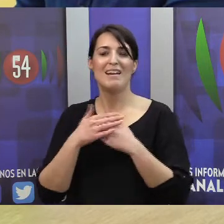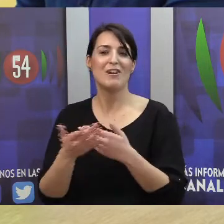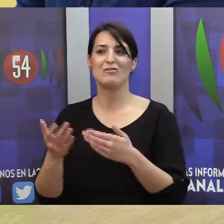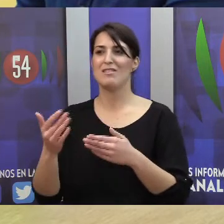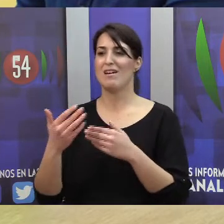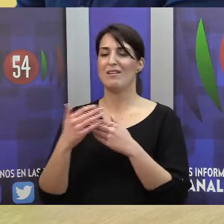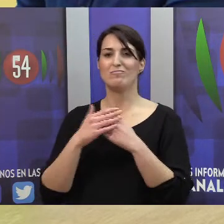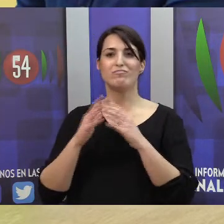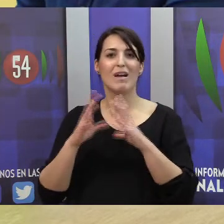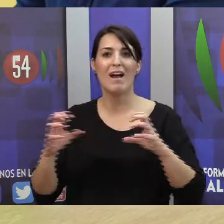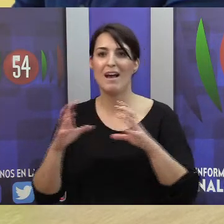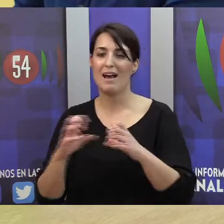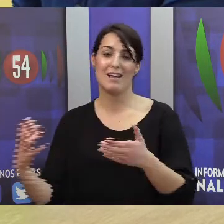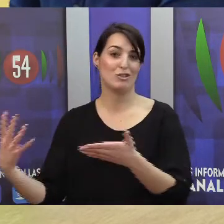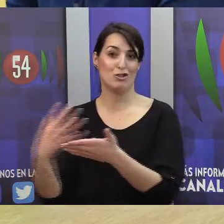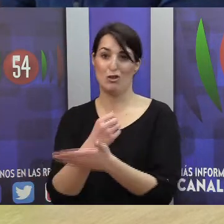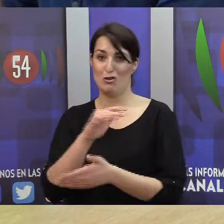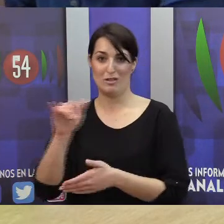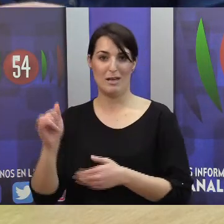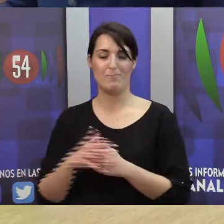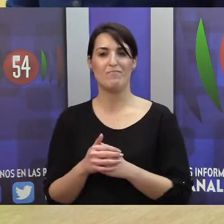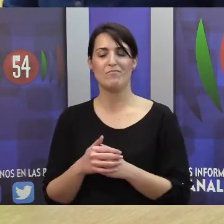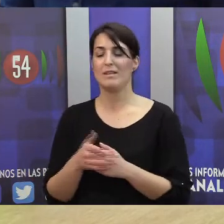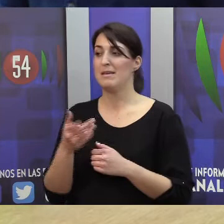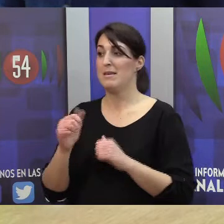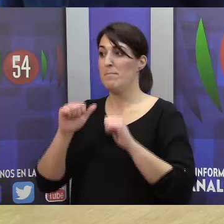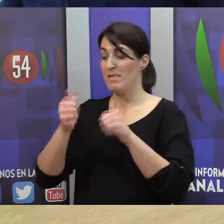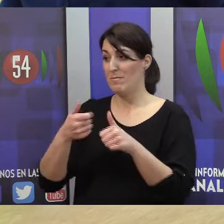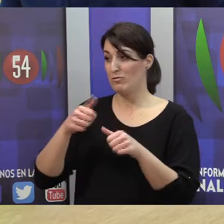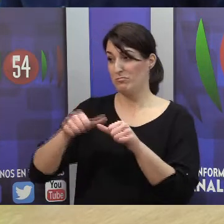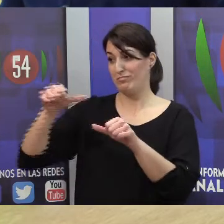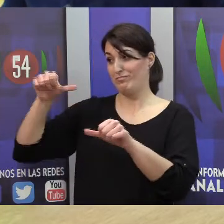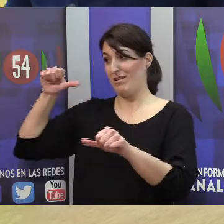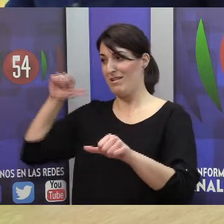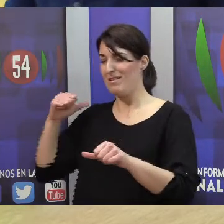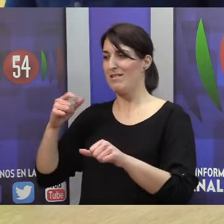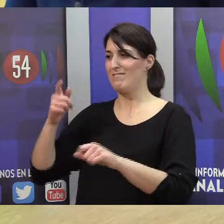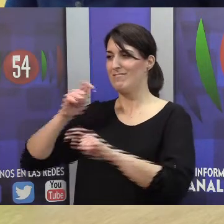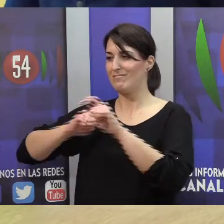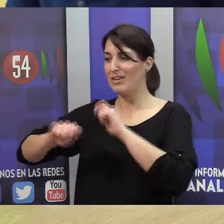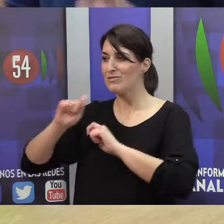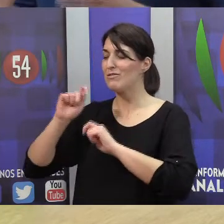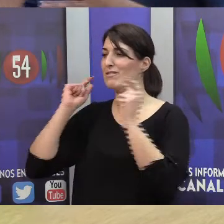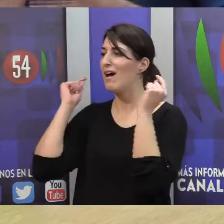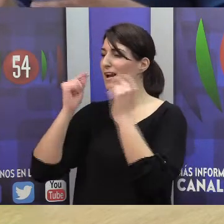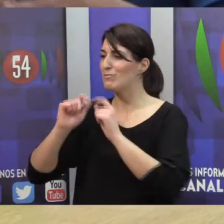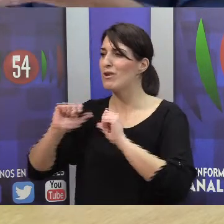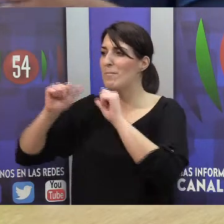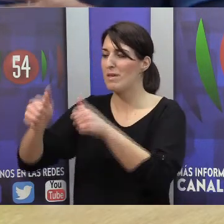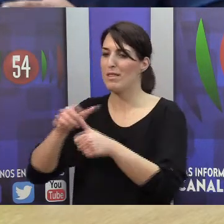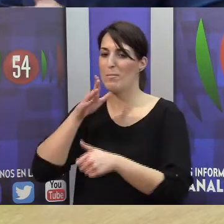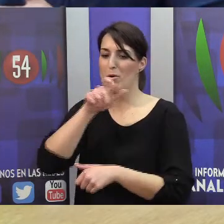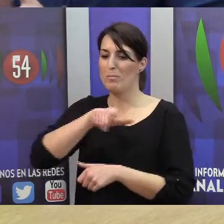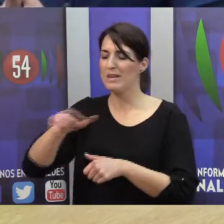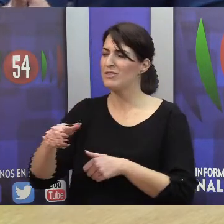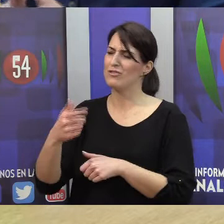demás yo creo que lo tenemos todos. Vamos a remontarnos a esos inicios, si te parece José Luis de Aransburg, porque yo decía, bueno, la gente os conoce por las